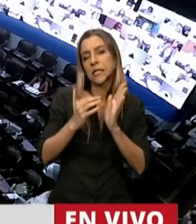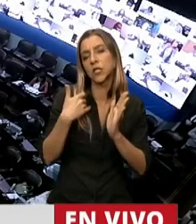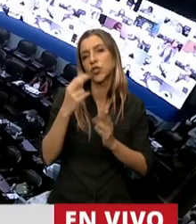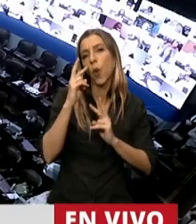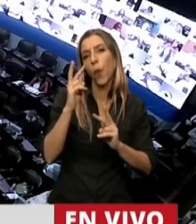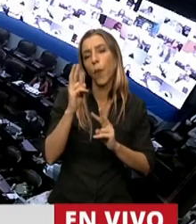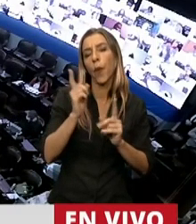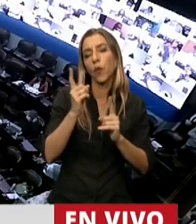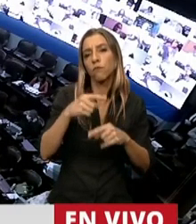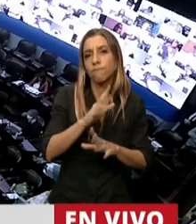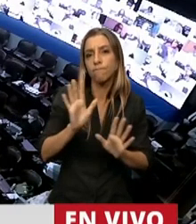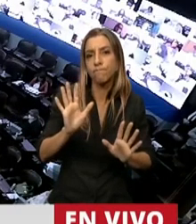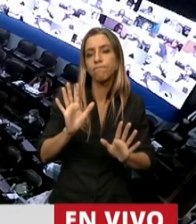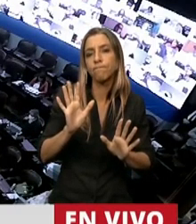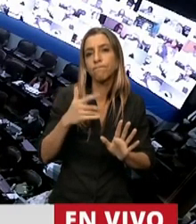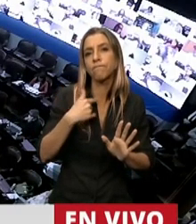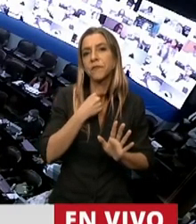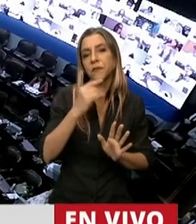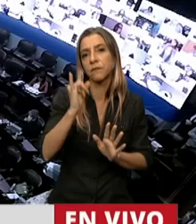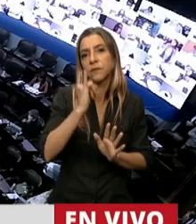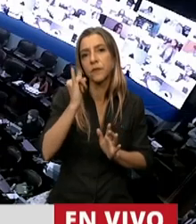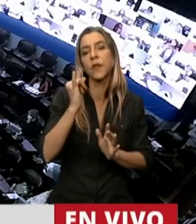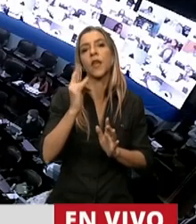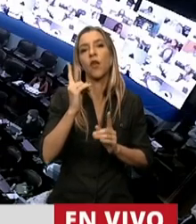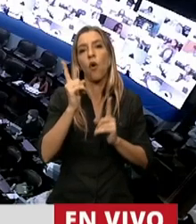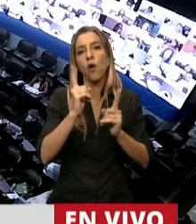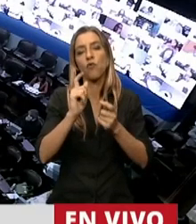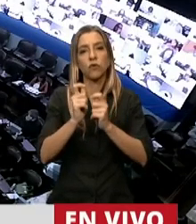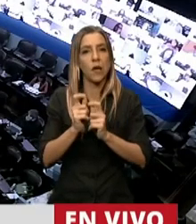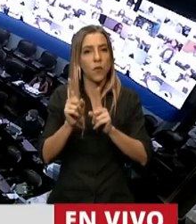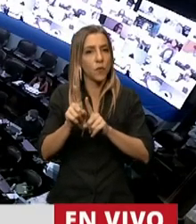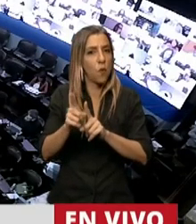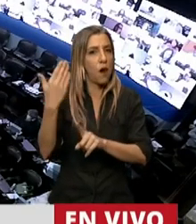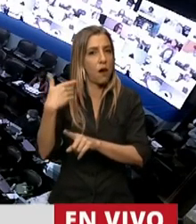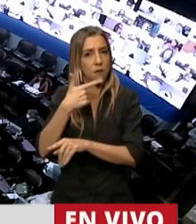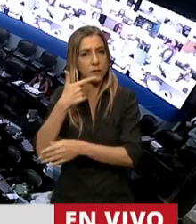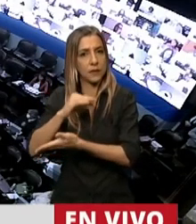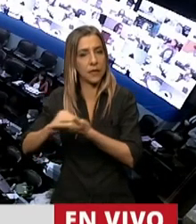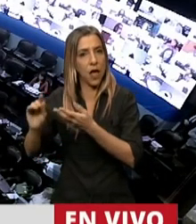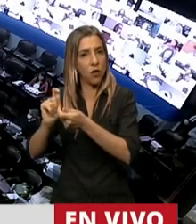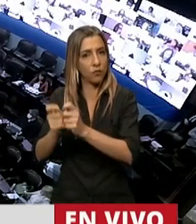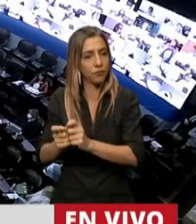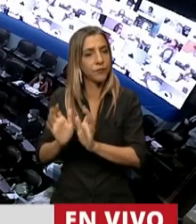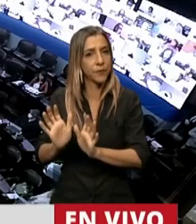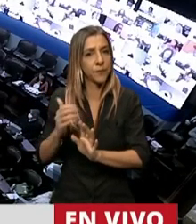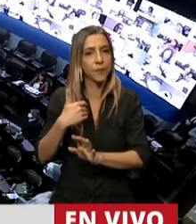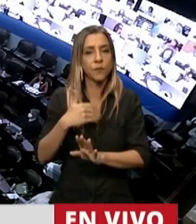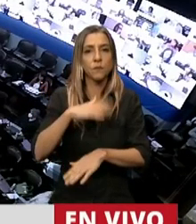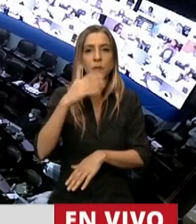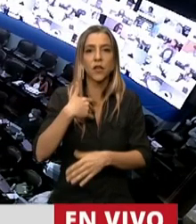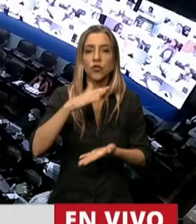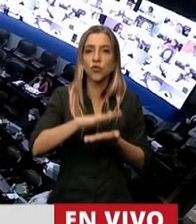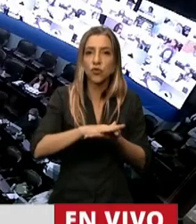fundamentan los cambios del Senado. Principalmente quiero ver el tema de la afectación del